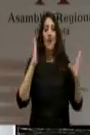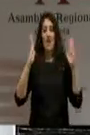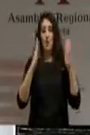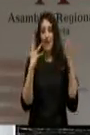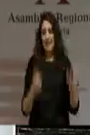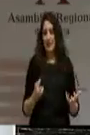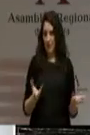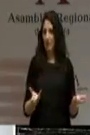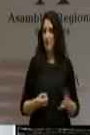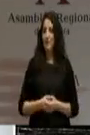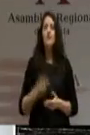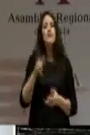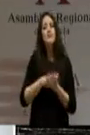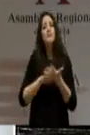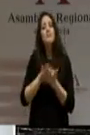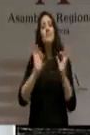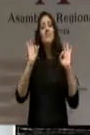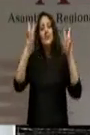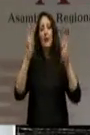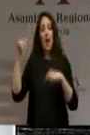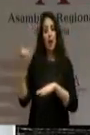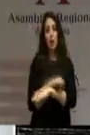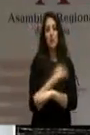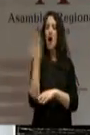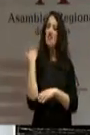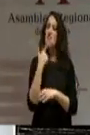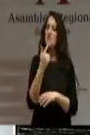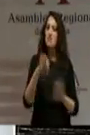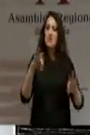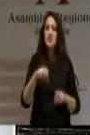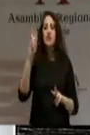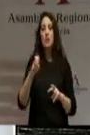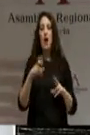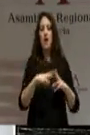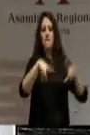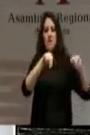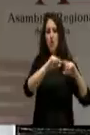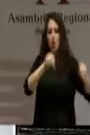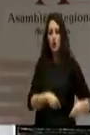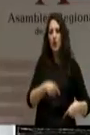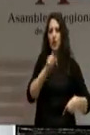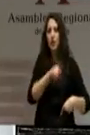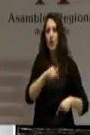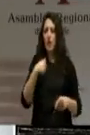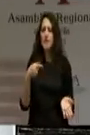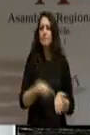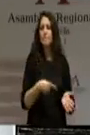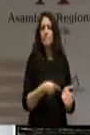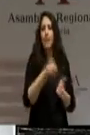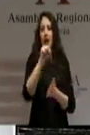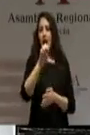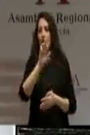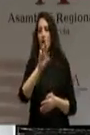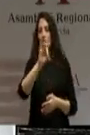Respecto al aeropuerto, ayer no aclaró si respalda la idea de la rescisión del contrato y la exigencia del pago por parte de Aeromur de